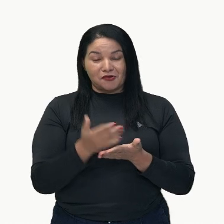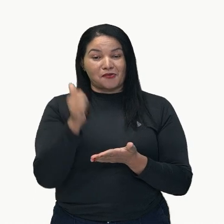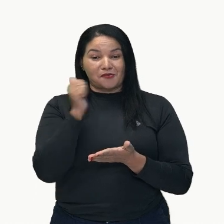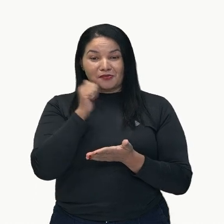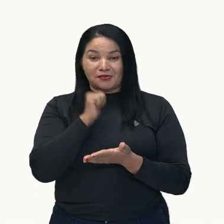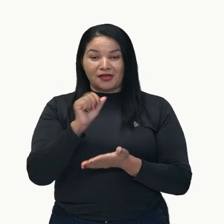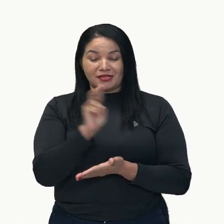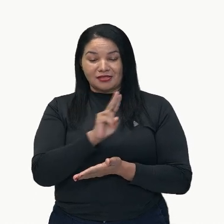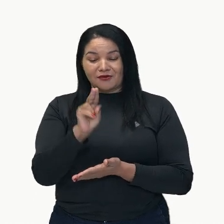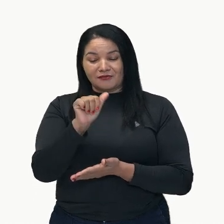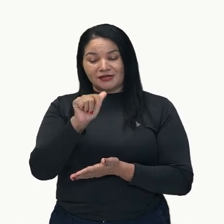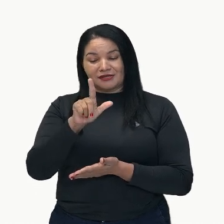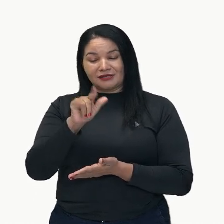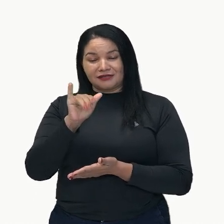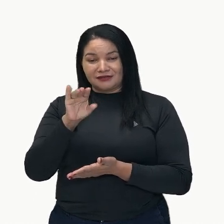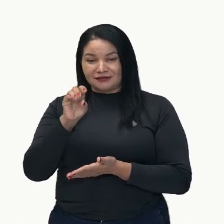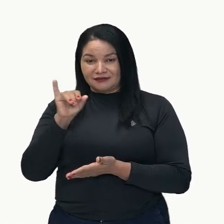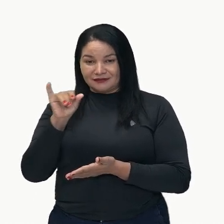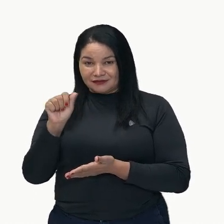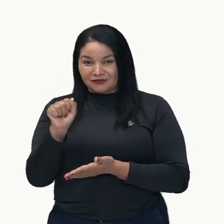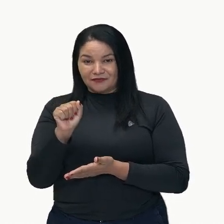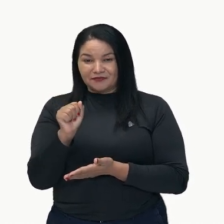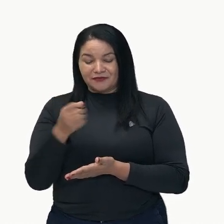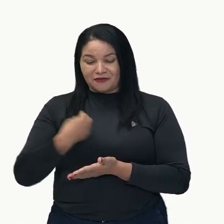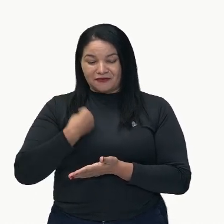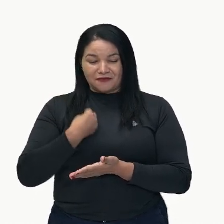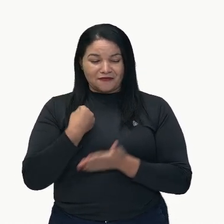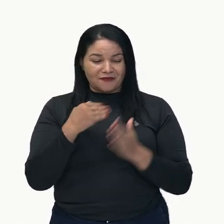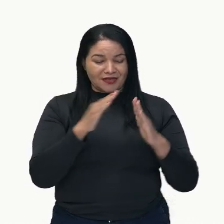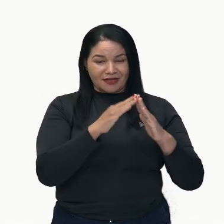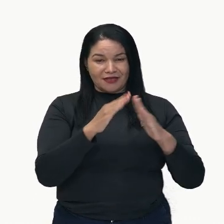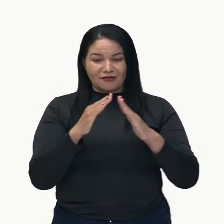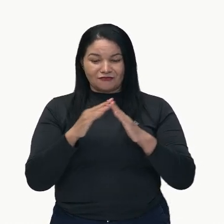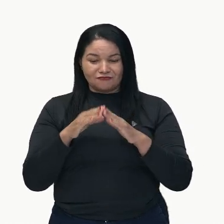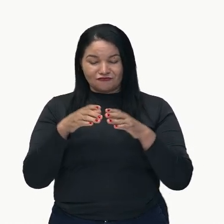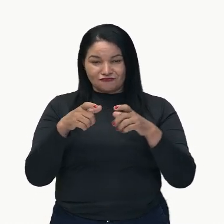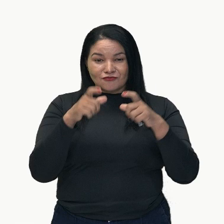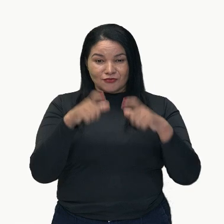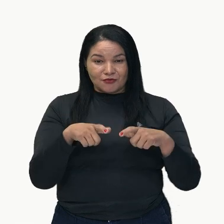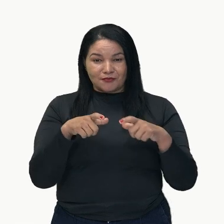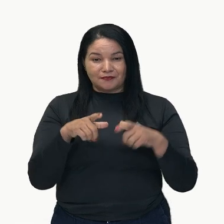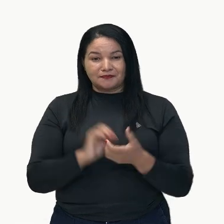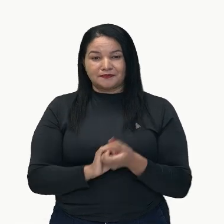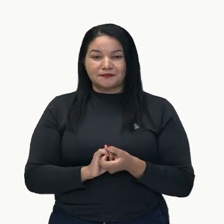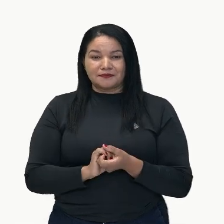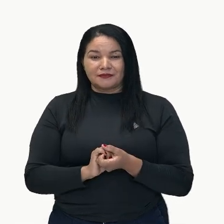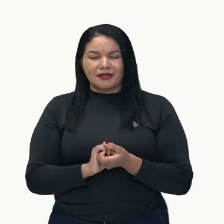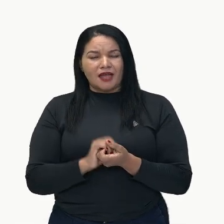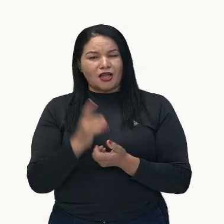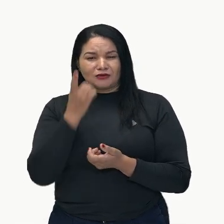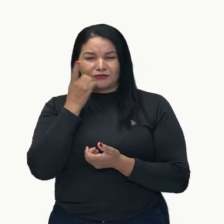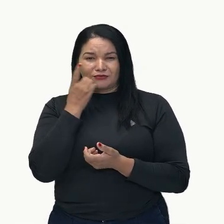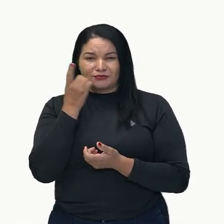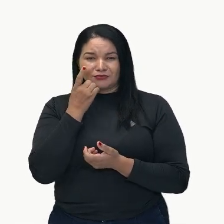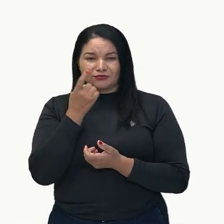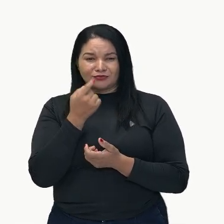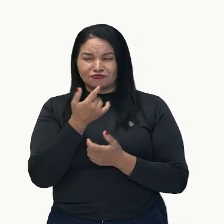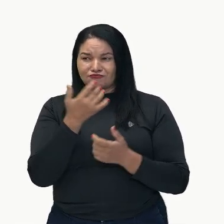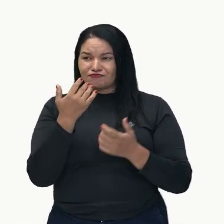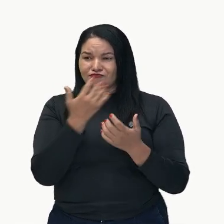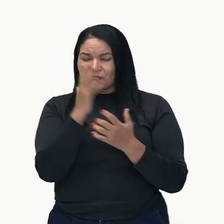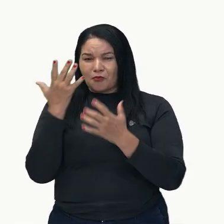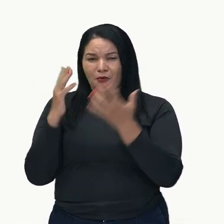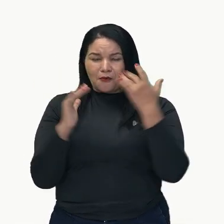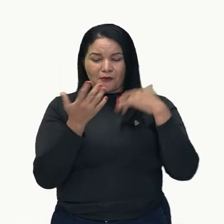que vivía en un pequeño pueblo. Un día, mientras se exploraba el bosque, encontró una cueva